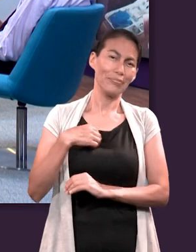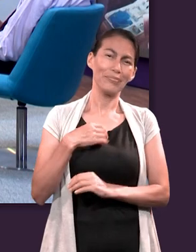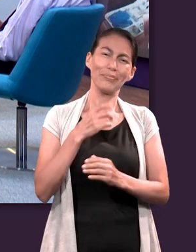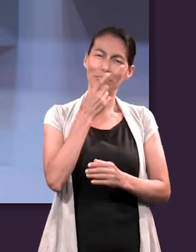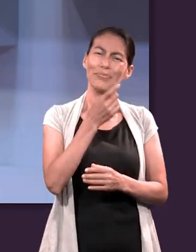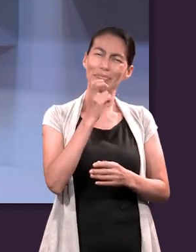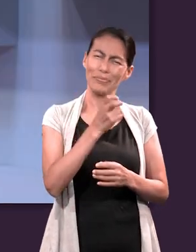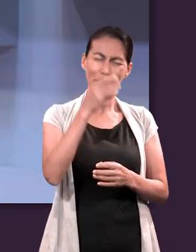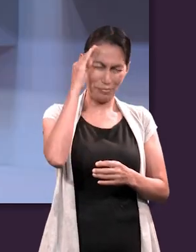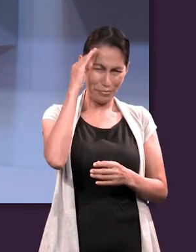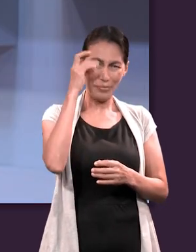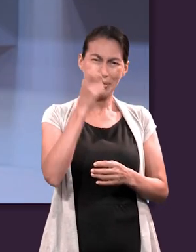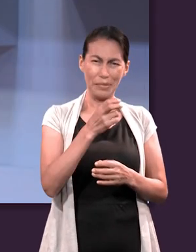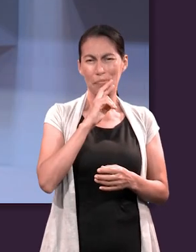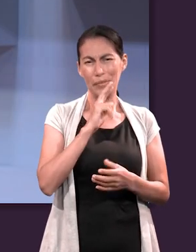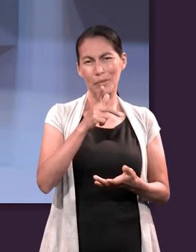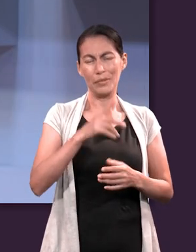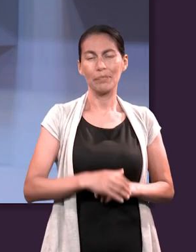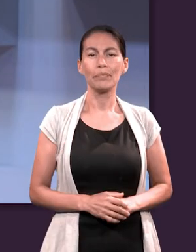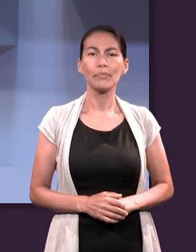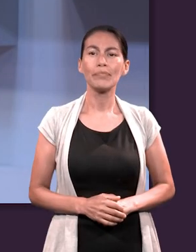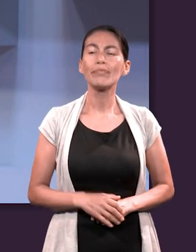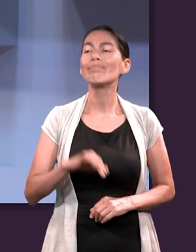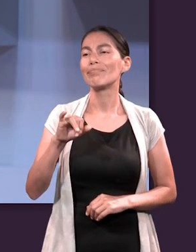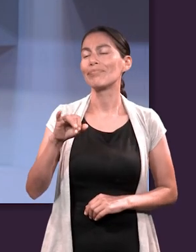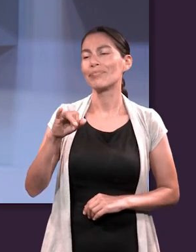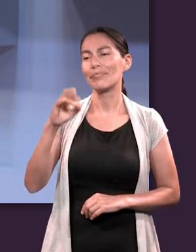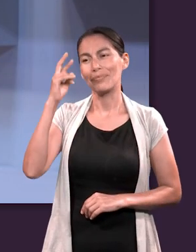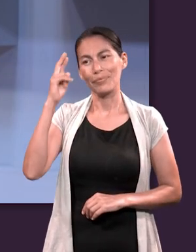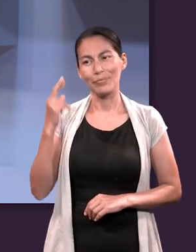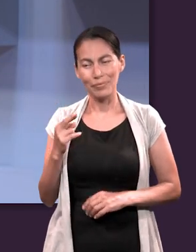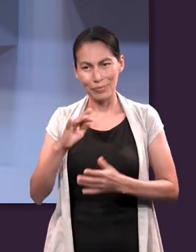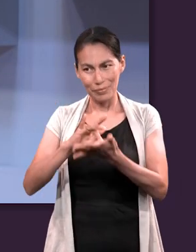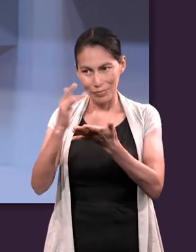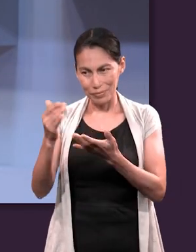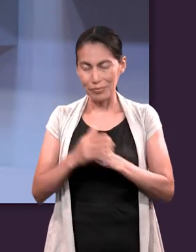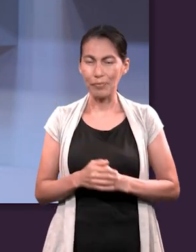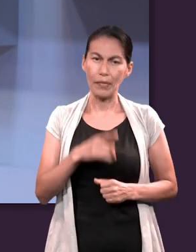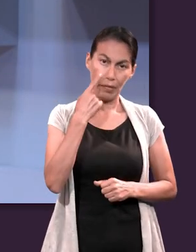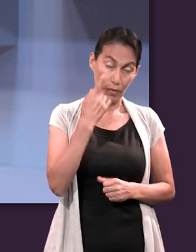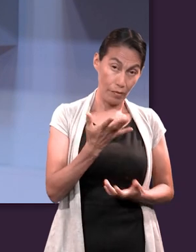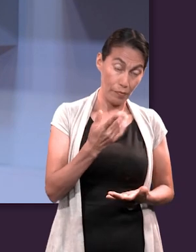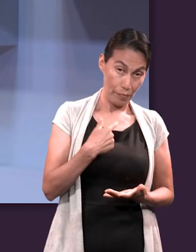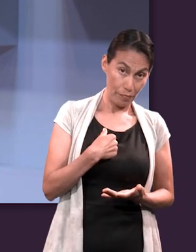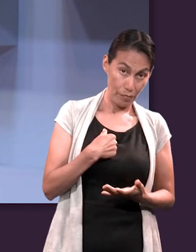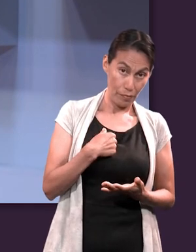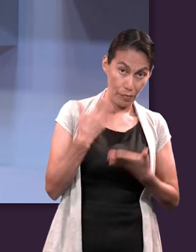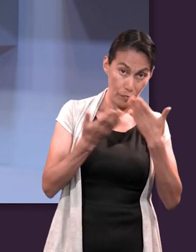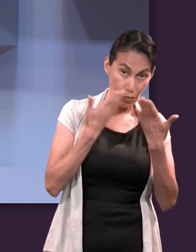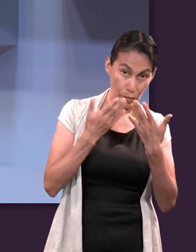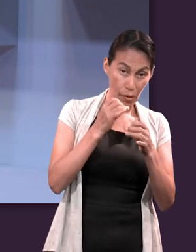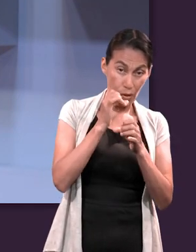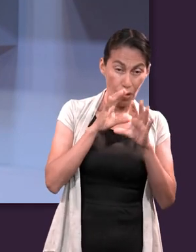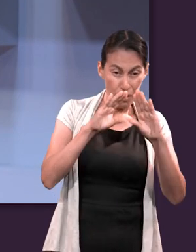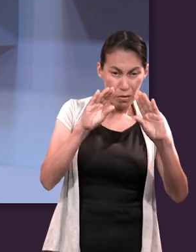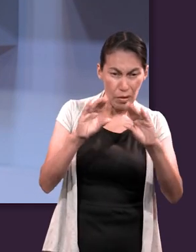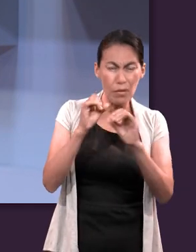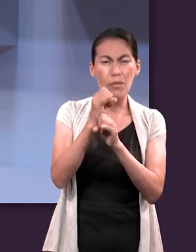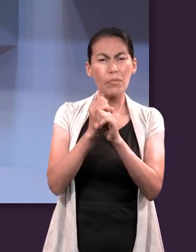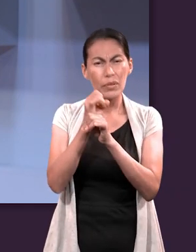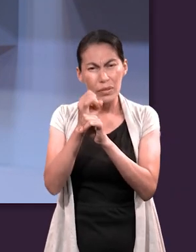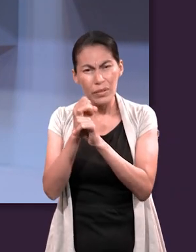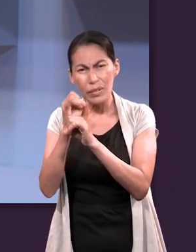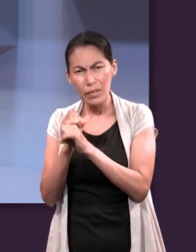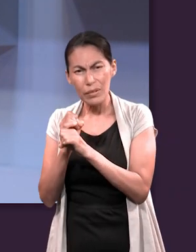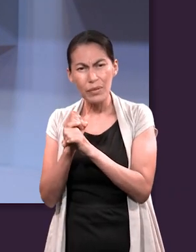Ruth. Y mire, como yo enseño investigación, me toca mucho ver que las personas consideran la razón humana,